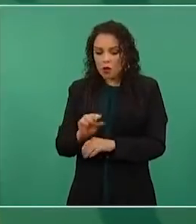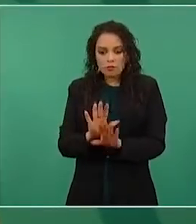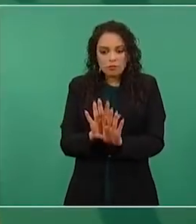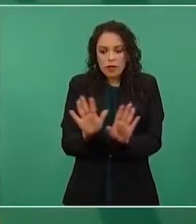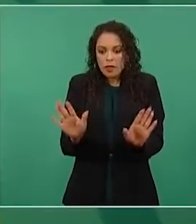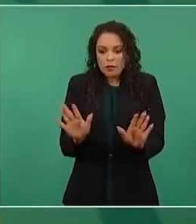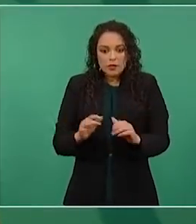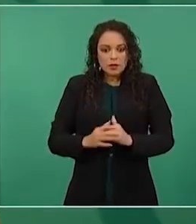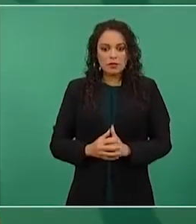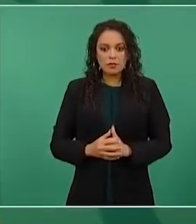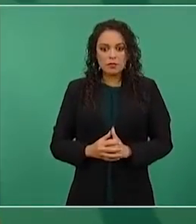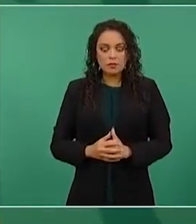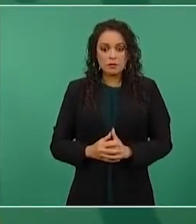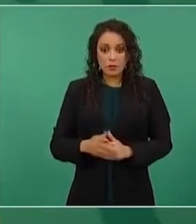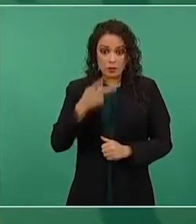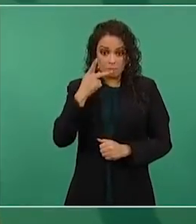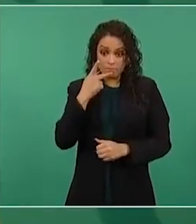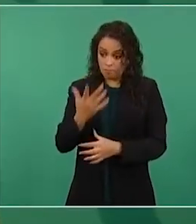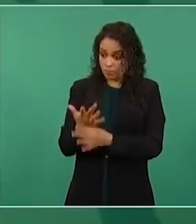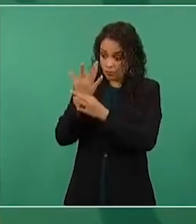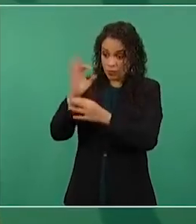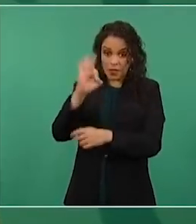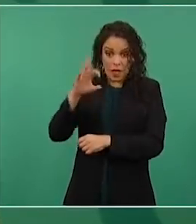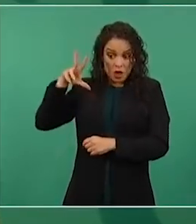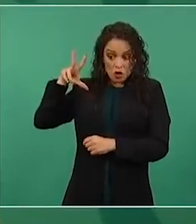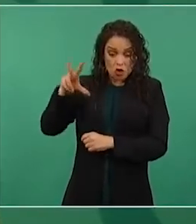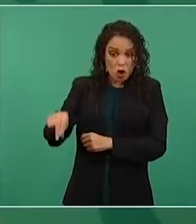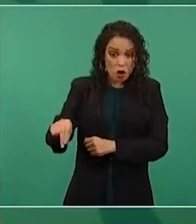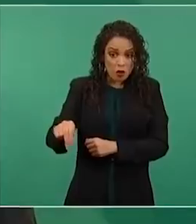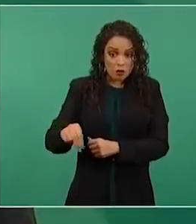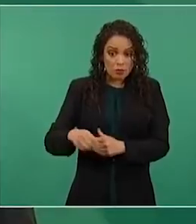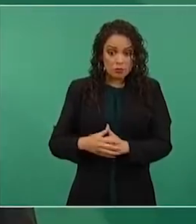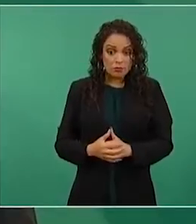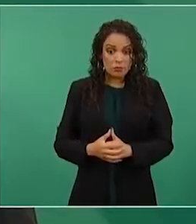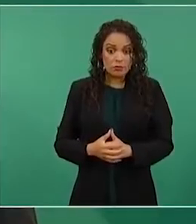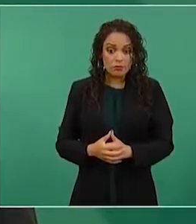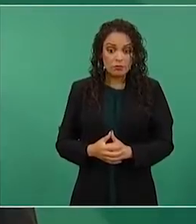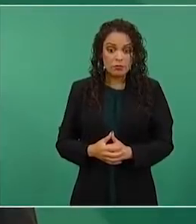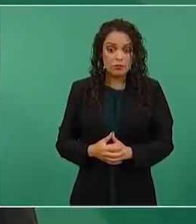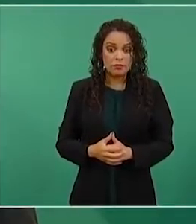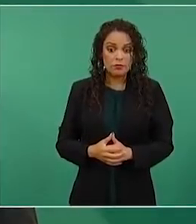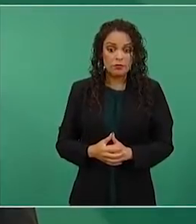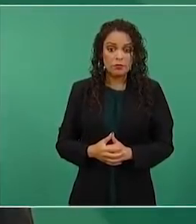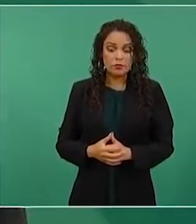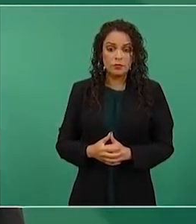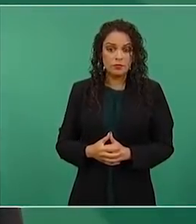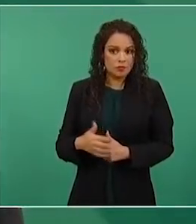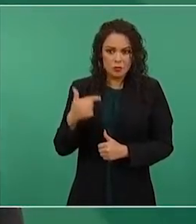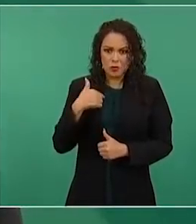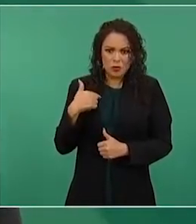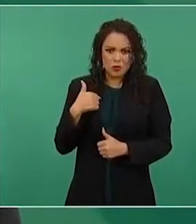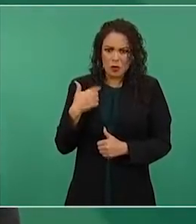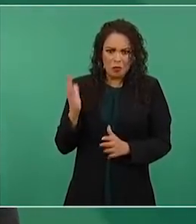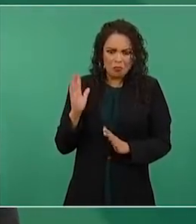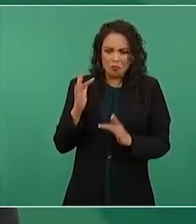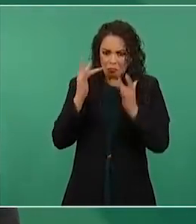Si dicen no, me voy.